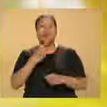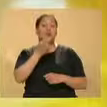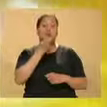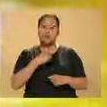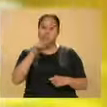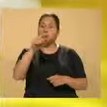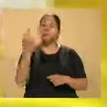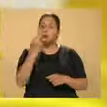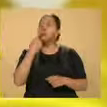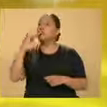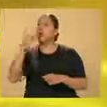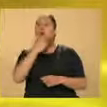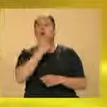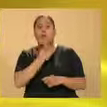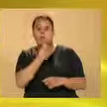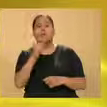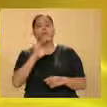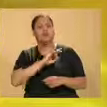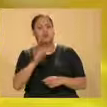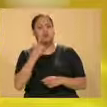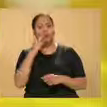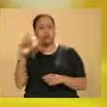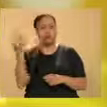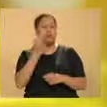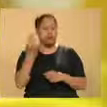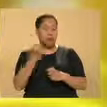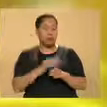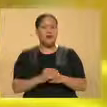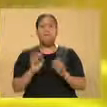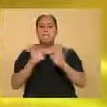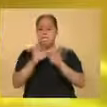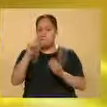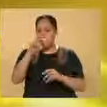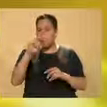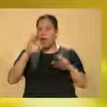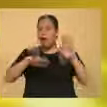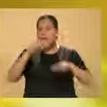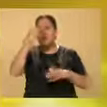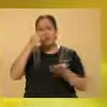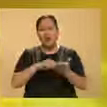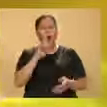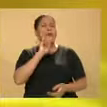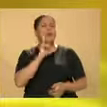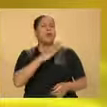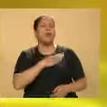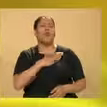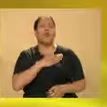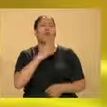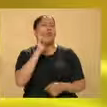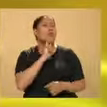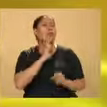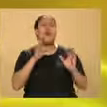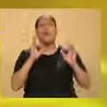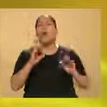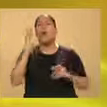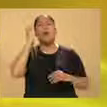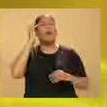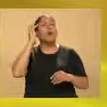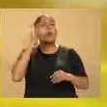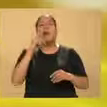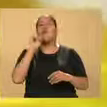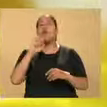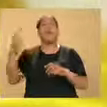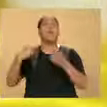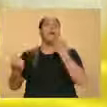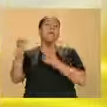denunciar, tenemos la cultura o tenemos la creencia, justamente lo que acabas de decir, Miguel, que las mujeres somos las únicas que somos víctimas de violencia.